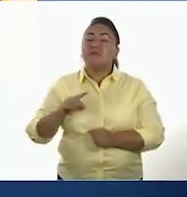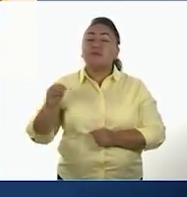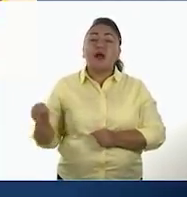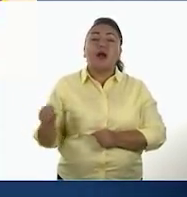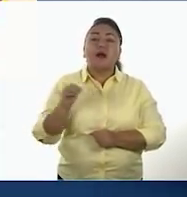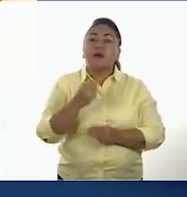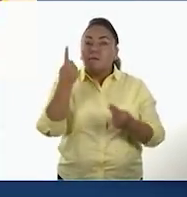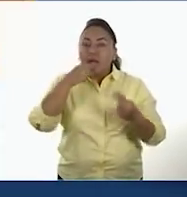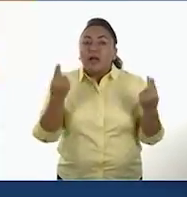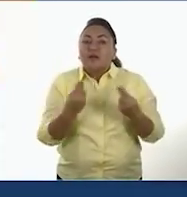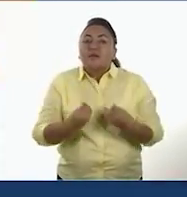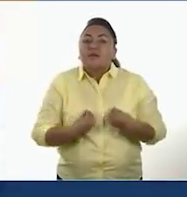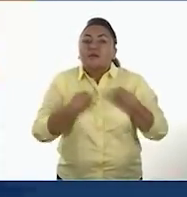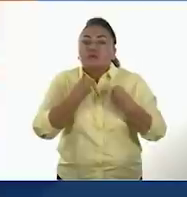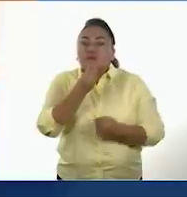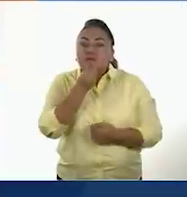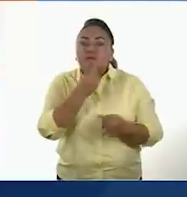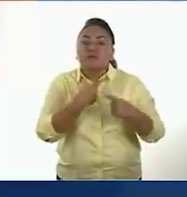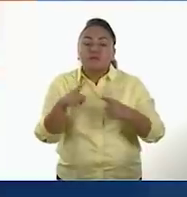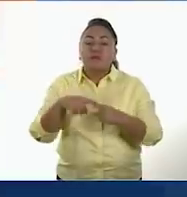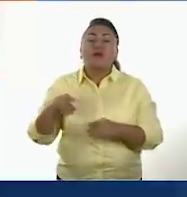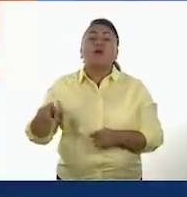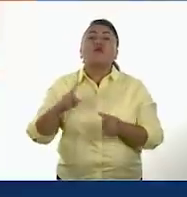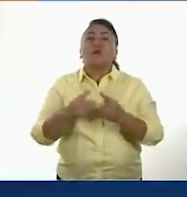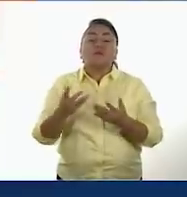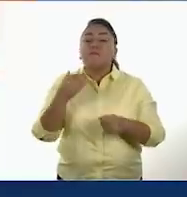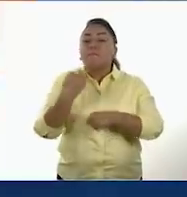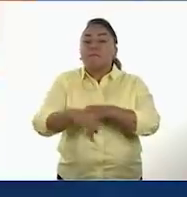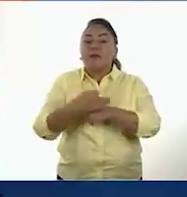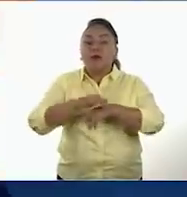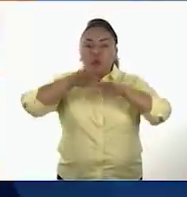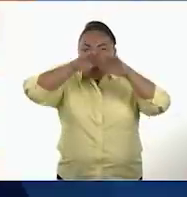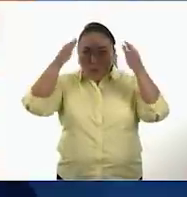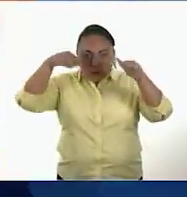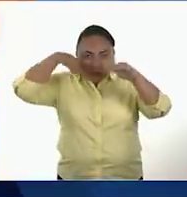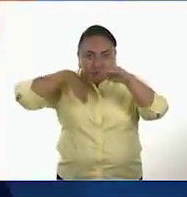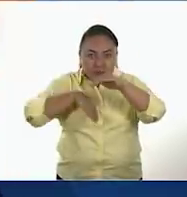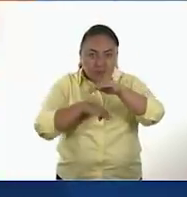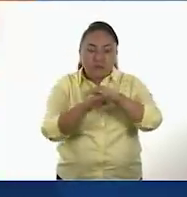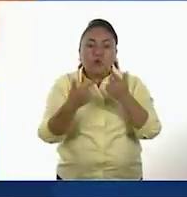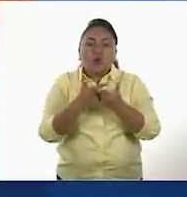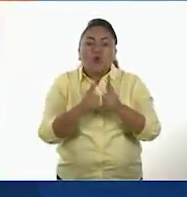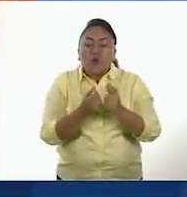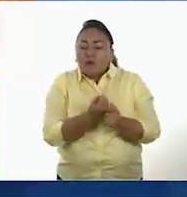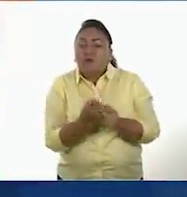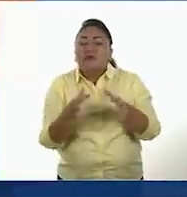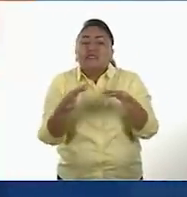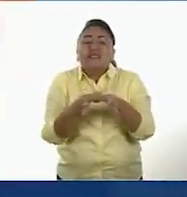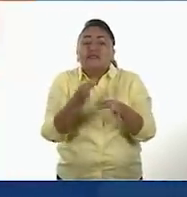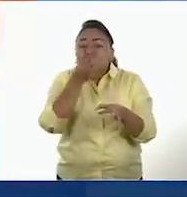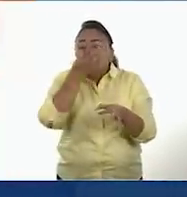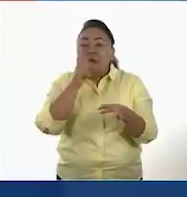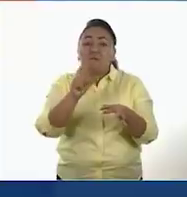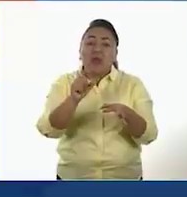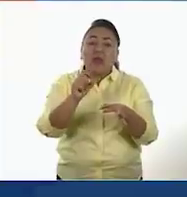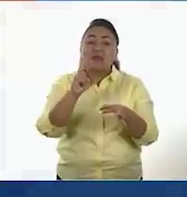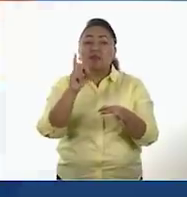para lograr la supervivencia. Vivían en cuevas y se aglutinaban en grupos pequeños de 20 o 30